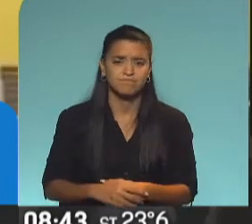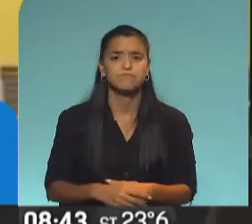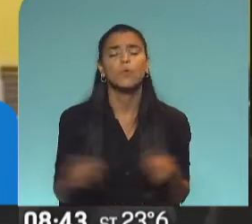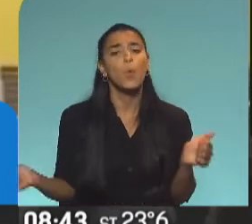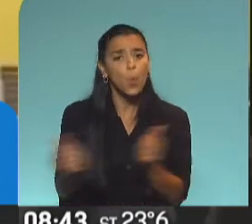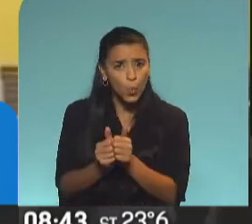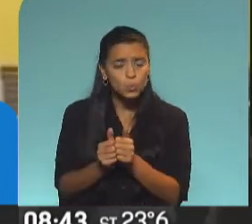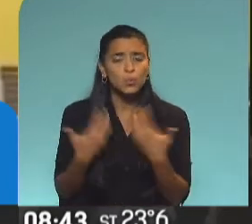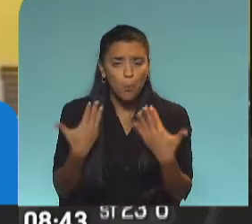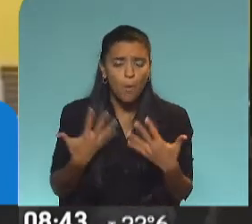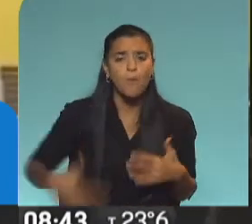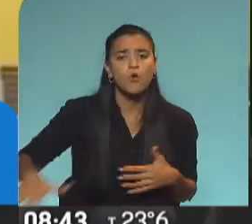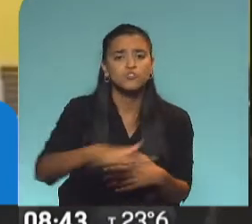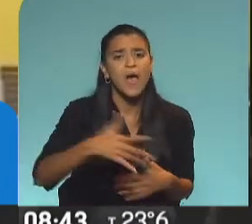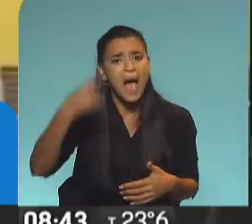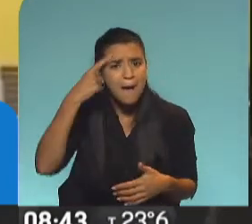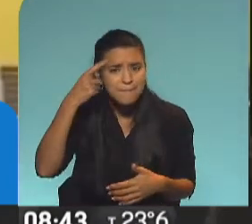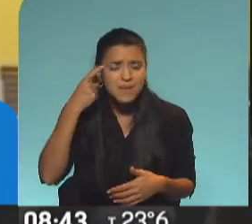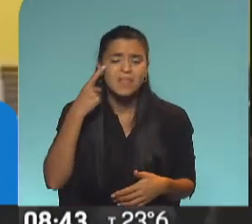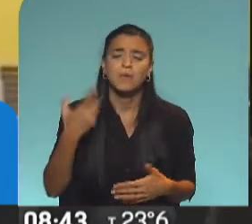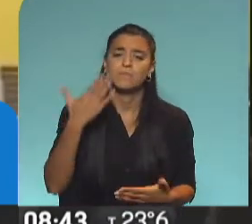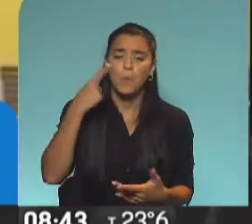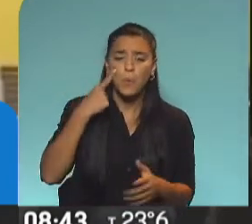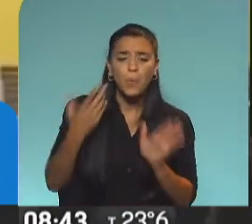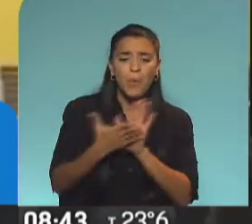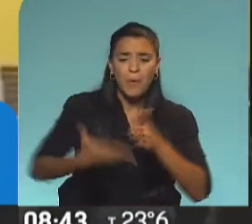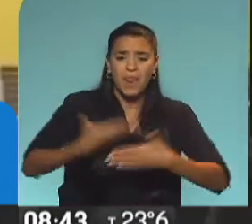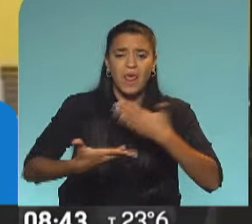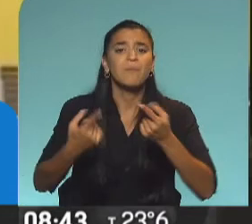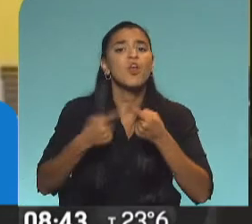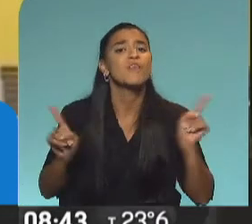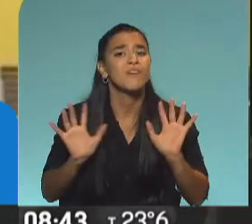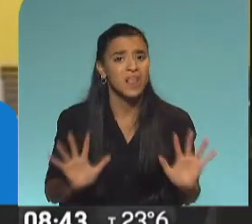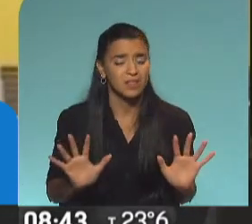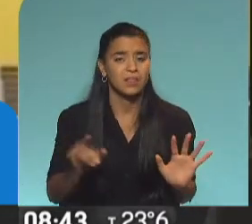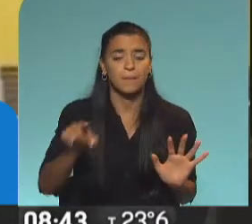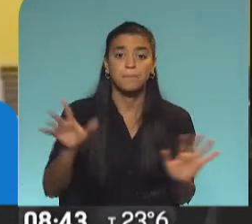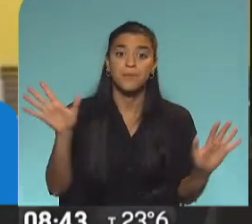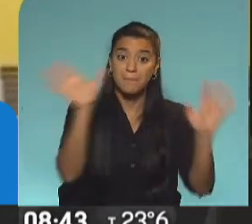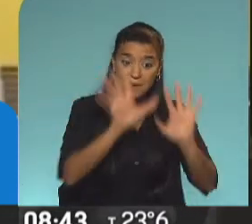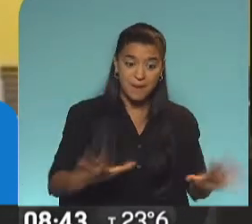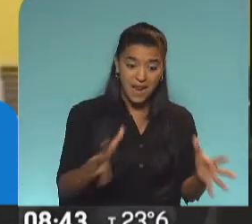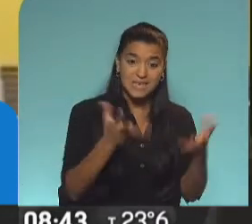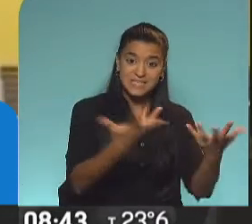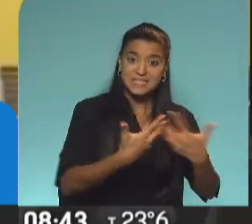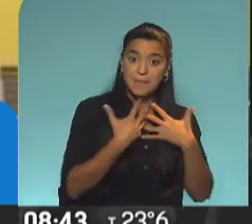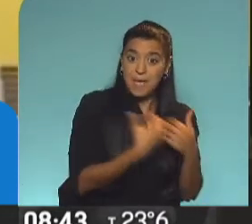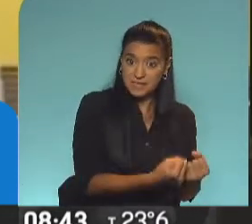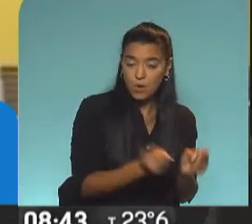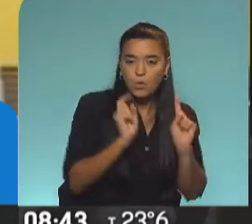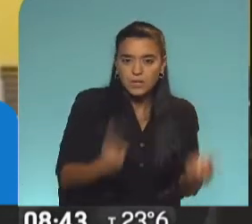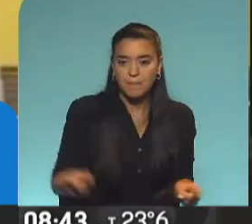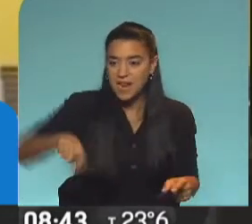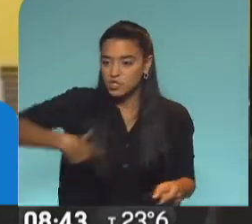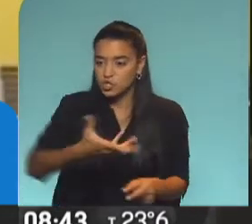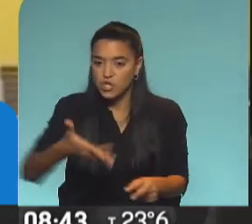Juntos fuimos aprendiendo a convivir de una manera diferente. Además de preparar el sistema de salud y a la sociedad para enfrentar al